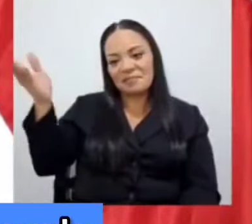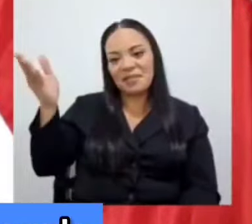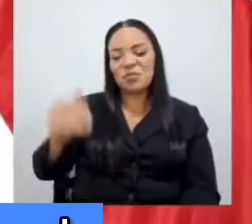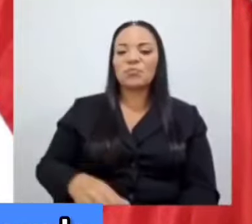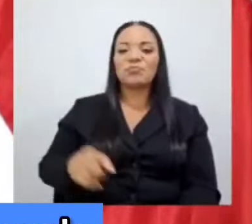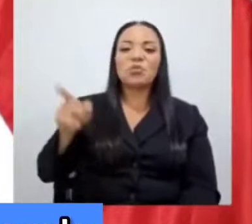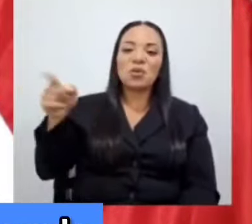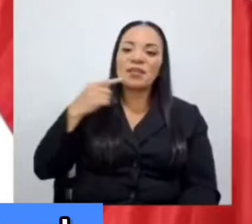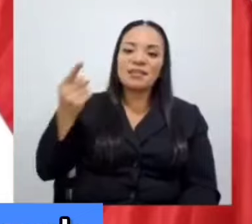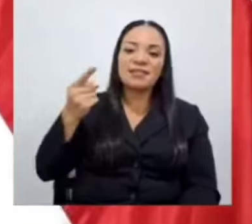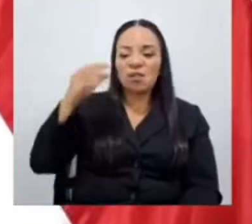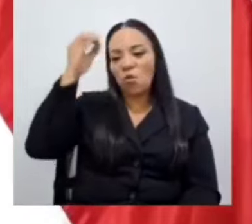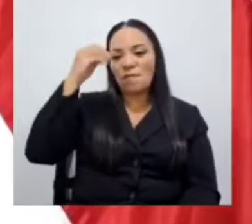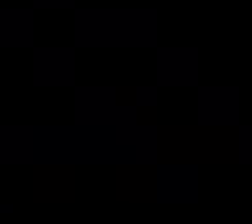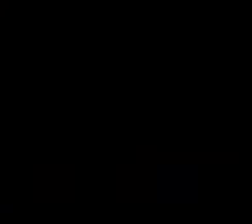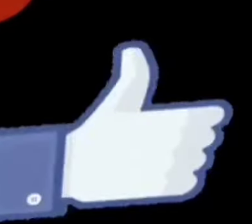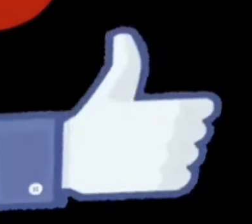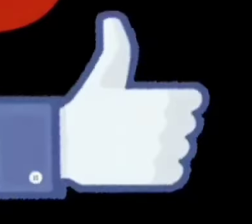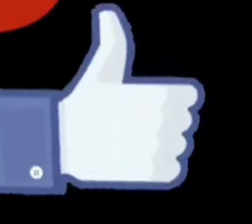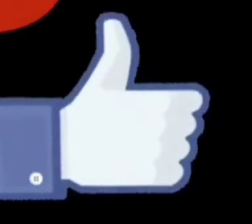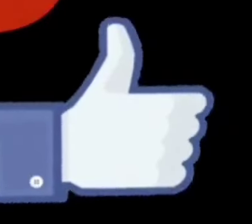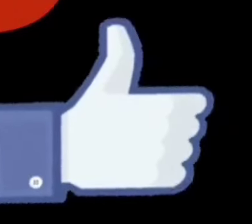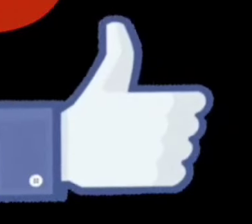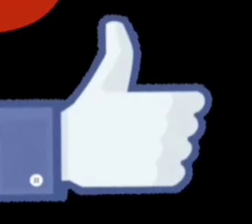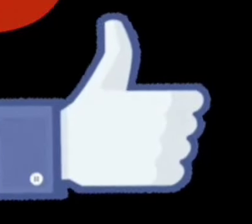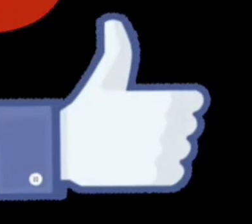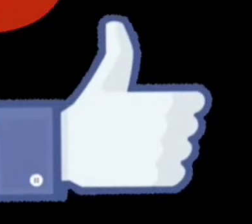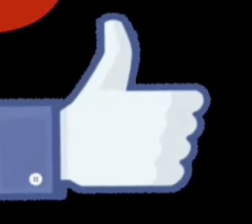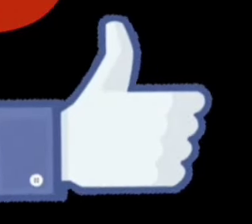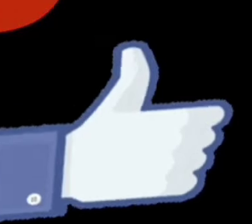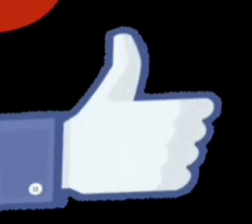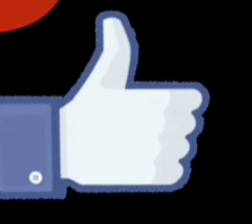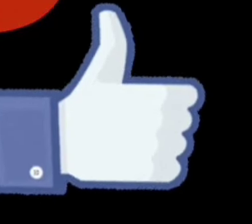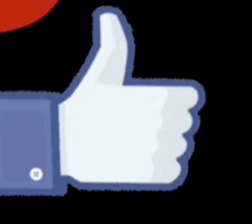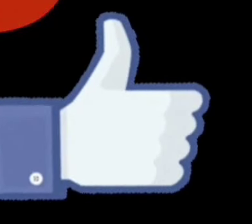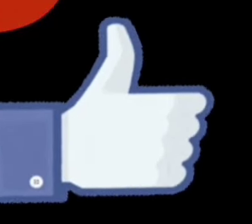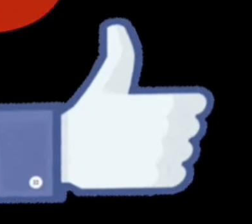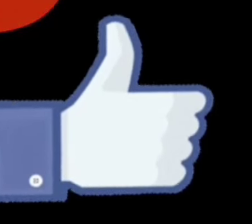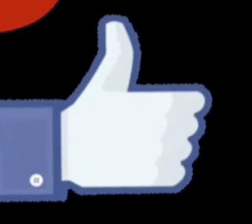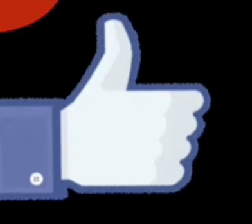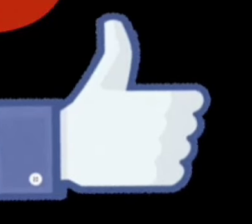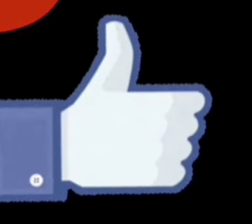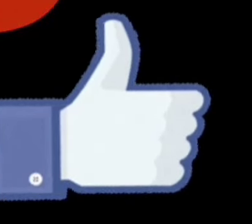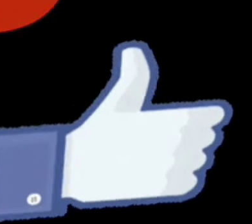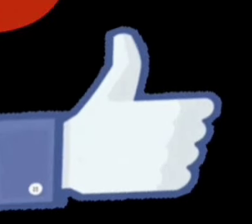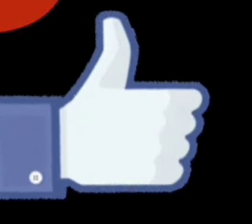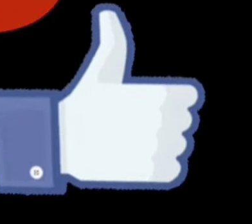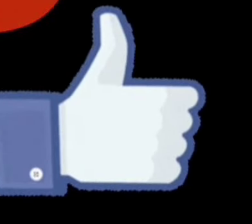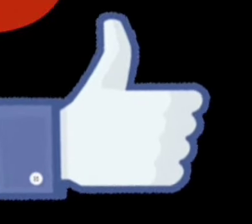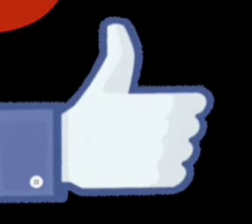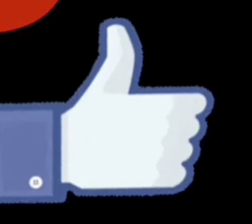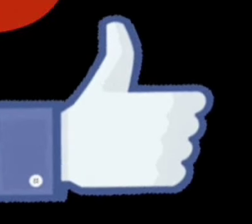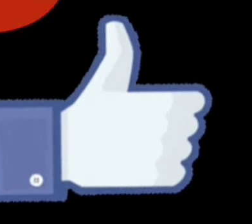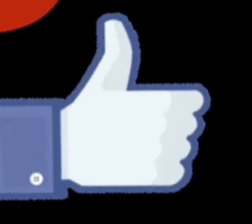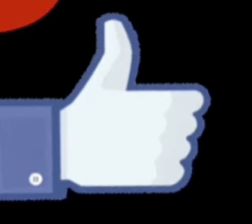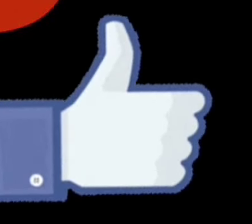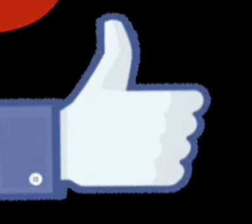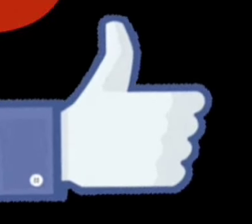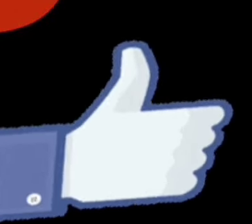que ella dice, obviamente no estoy de acuerdo. Gracias. Suscríbete, comparte el video, comenta y deja tu poderoso like. Muchas gracias.